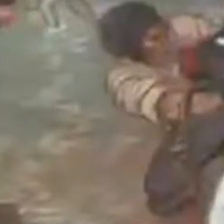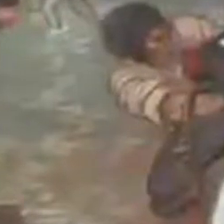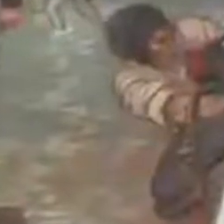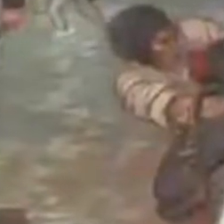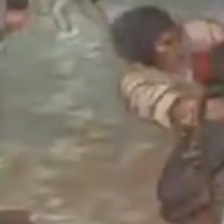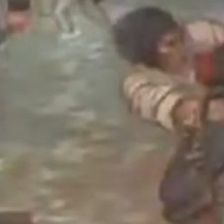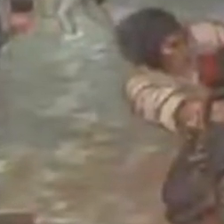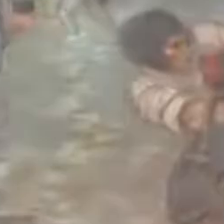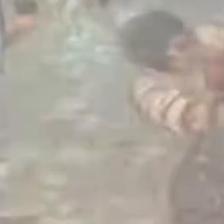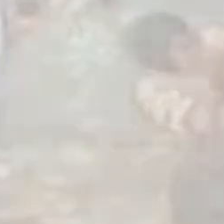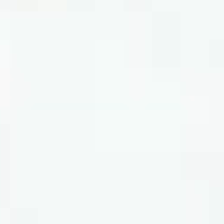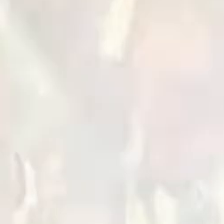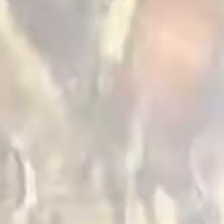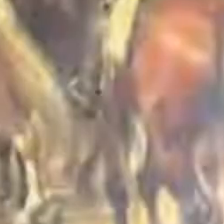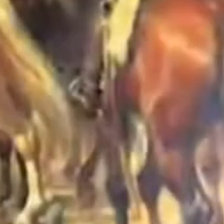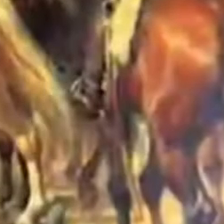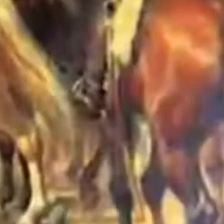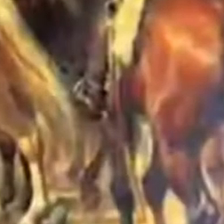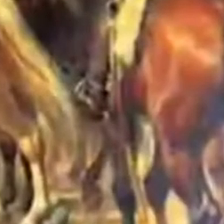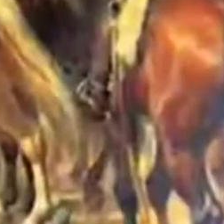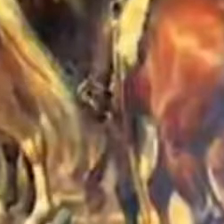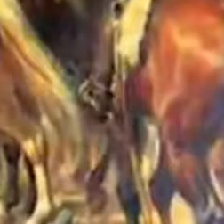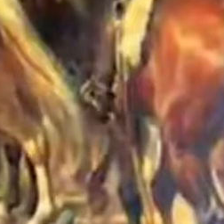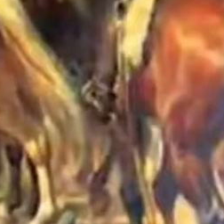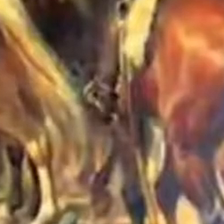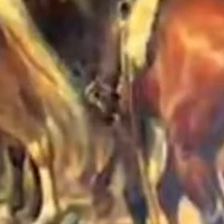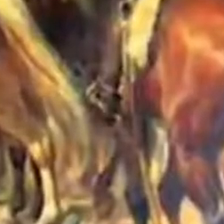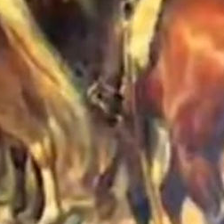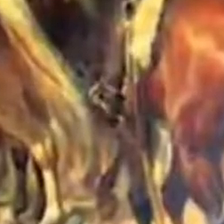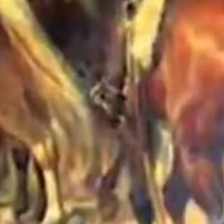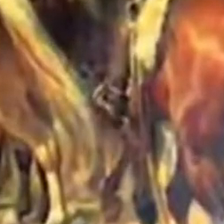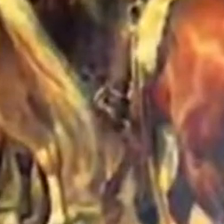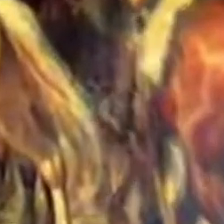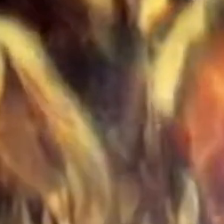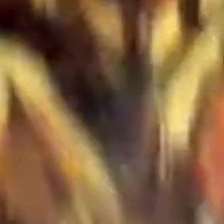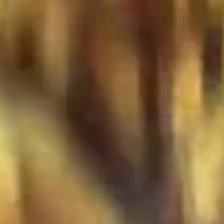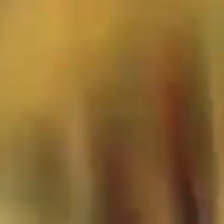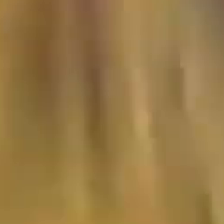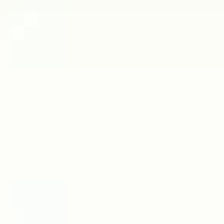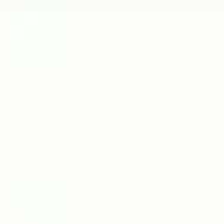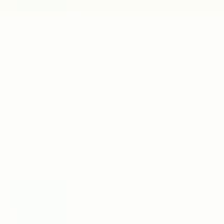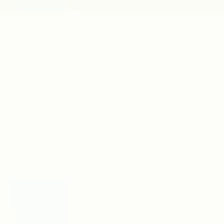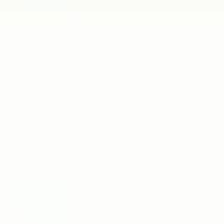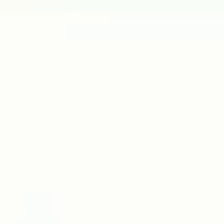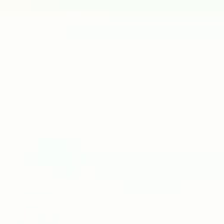Expedición Libertadora. Ambos documentos nos revelan el inicio de la emancipación en el Perú.